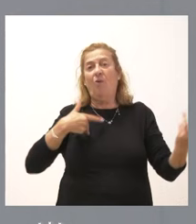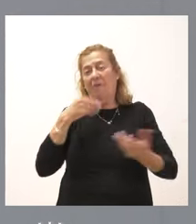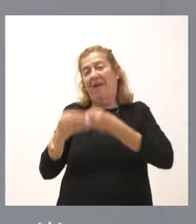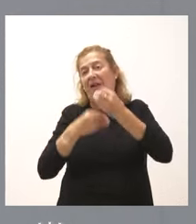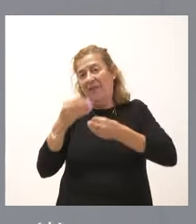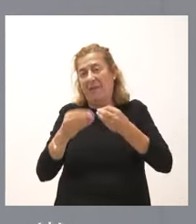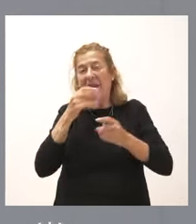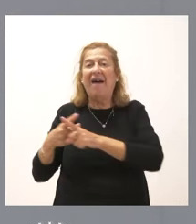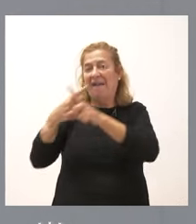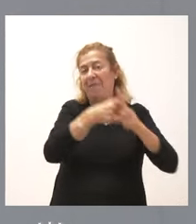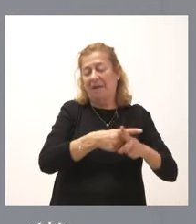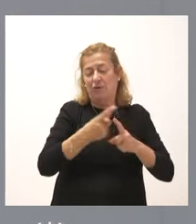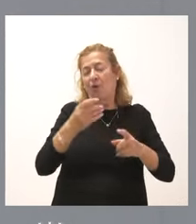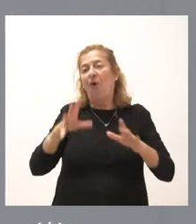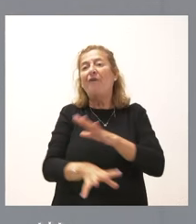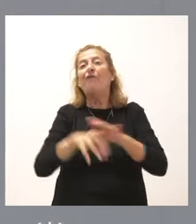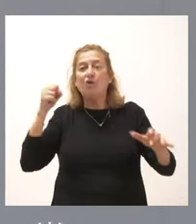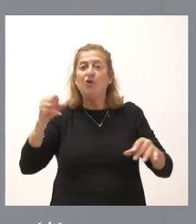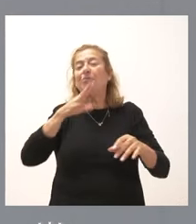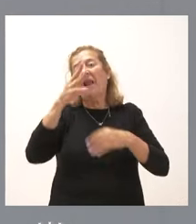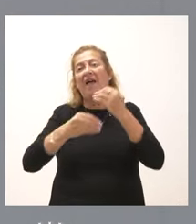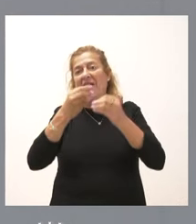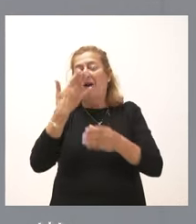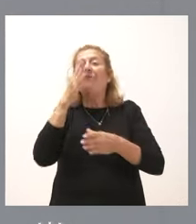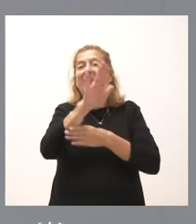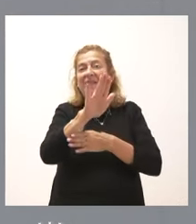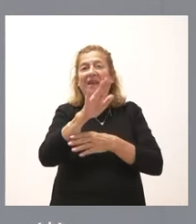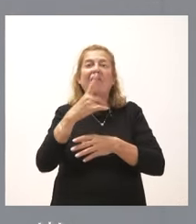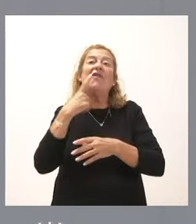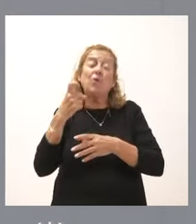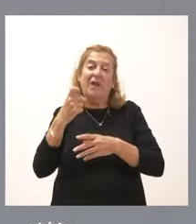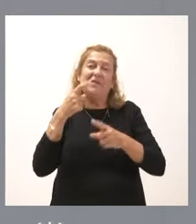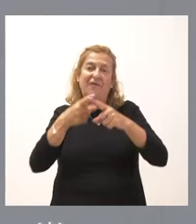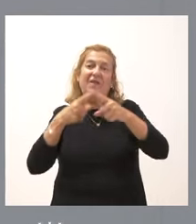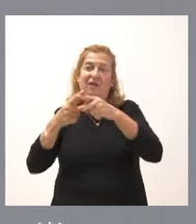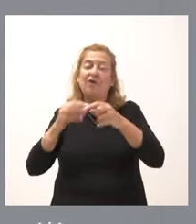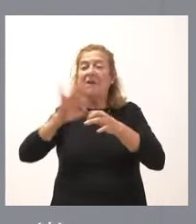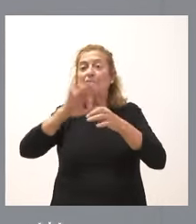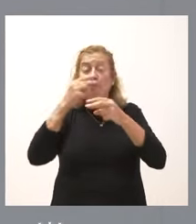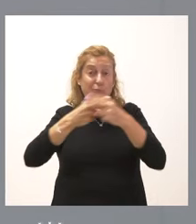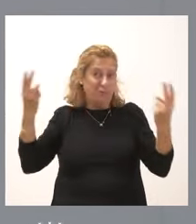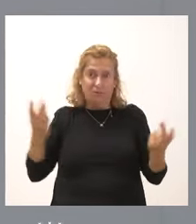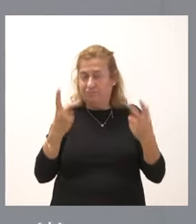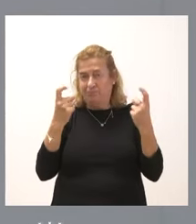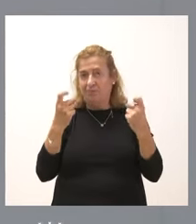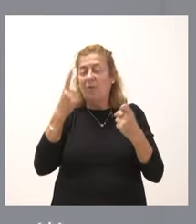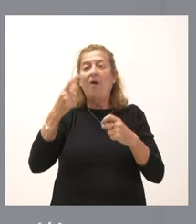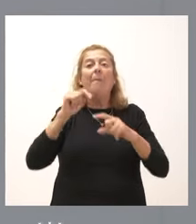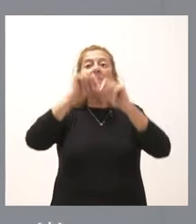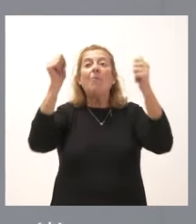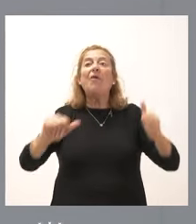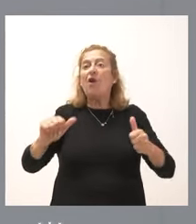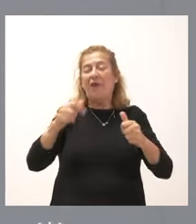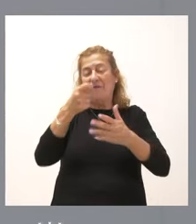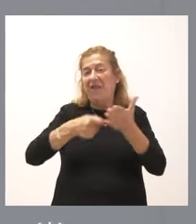reparto de estos fondos para hacer frente a las dificultades de financiación de los servicios públicos esenciales en un modelo de financiación que ha caducado